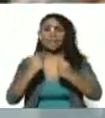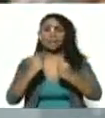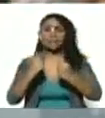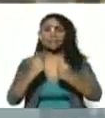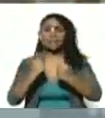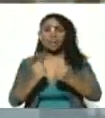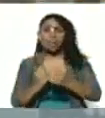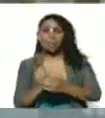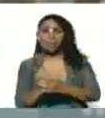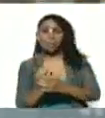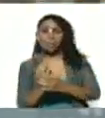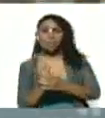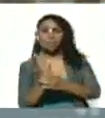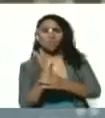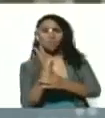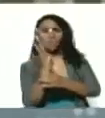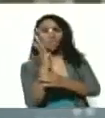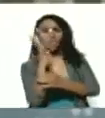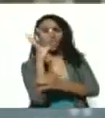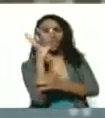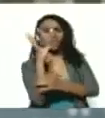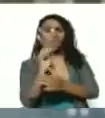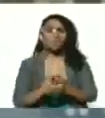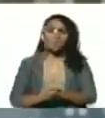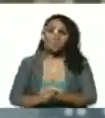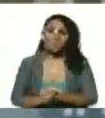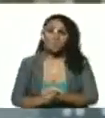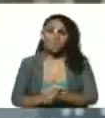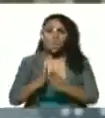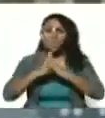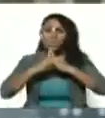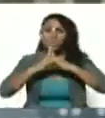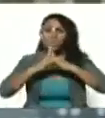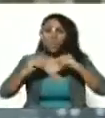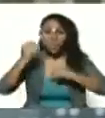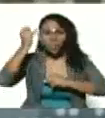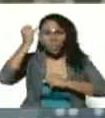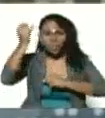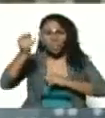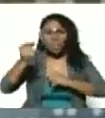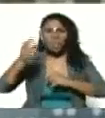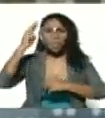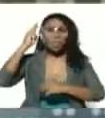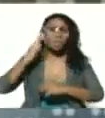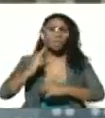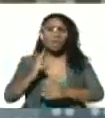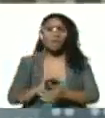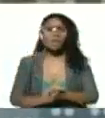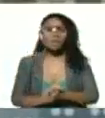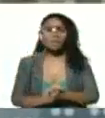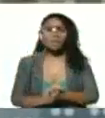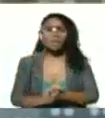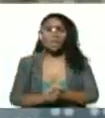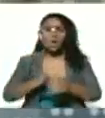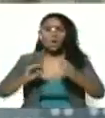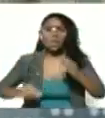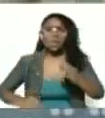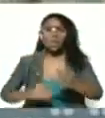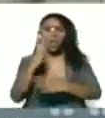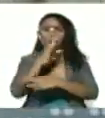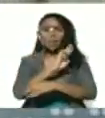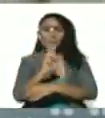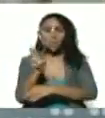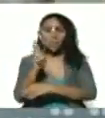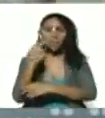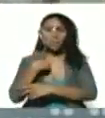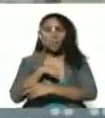floreció. Está floreciente. Todo el ideal bolivariano de refundación de la república,